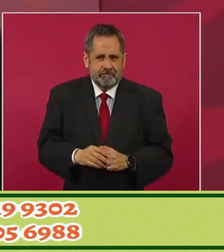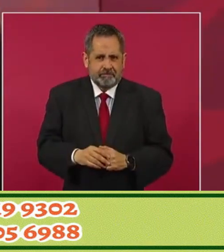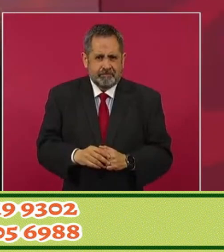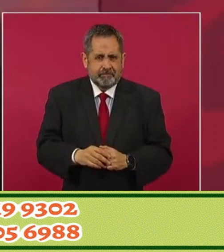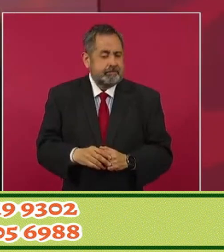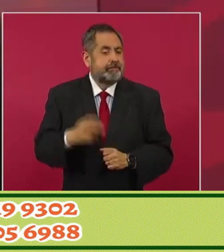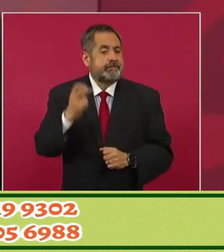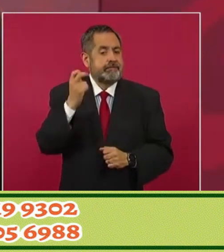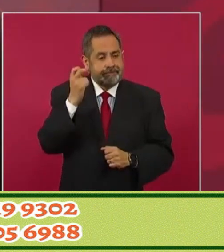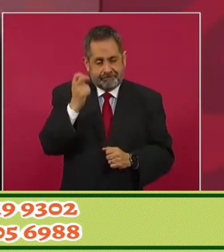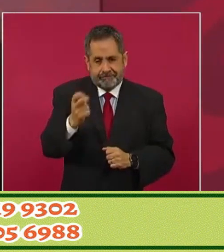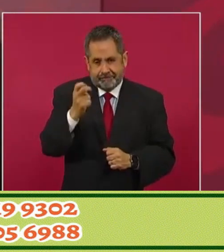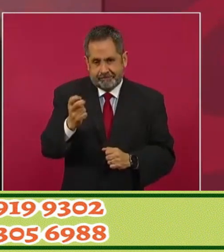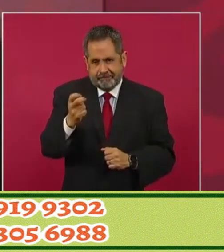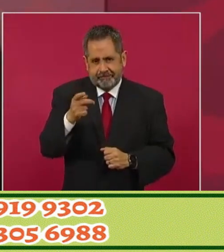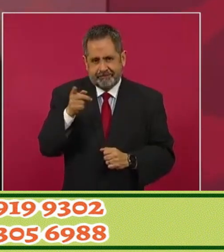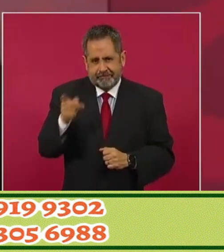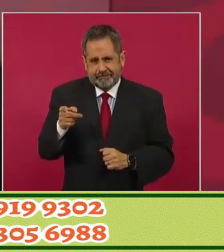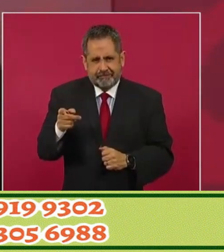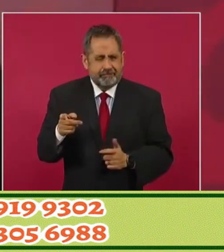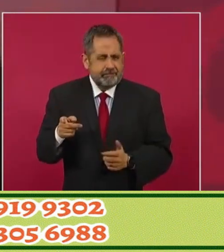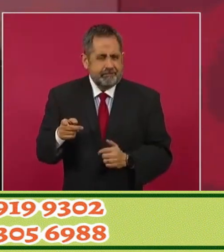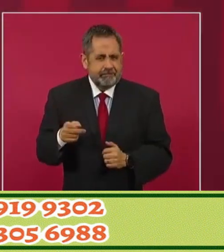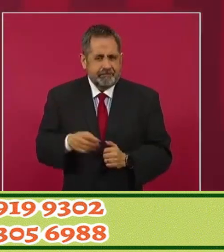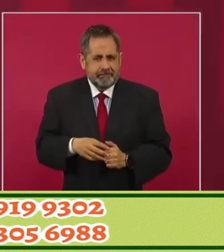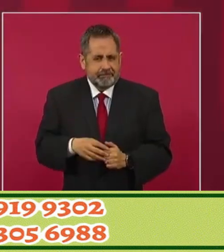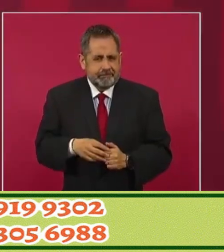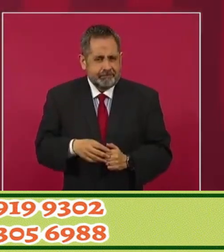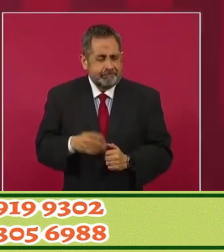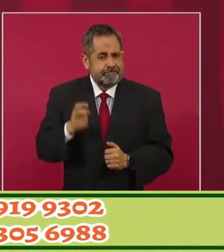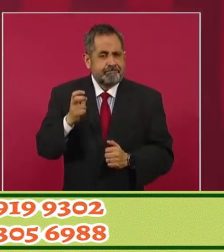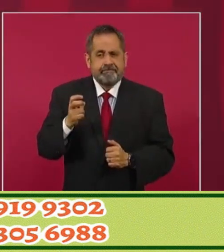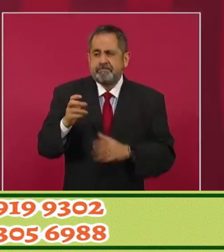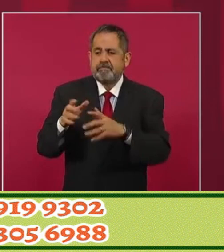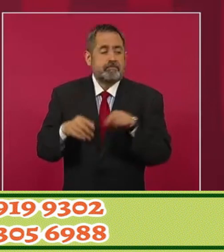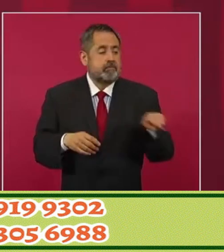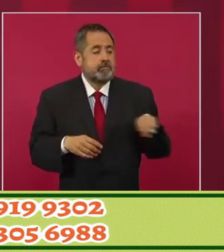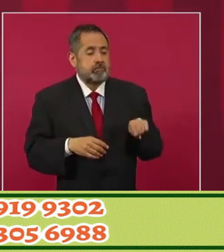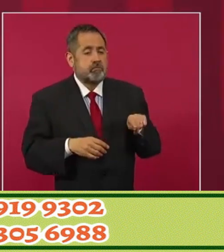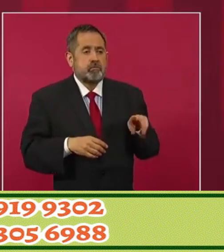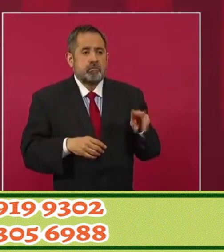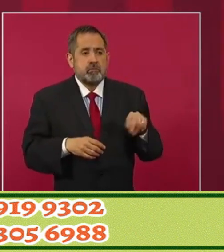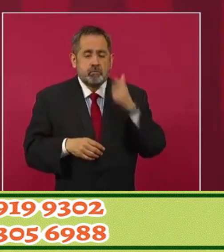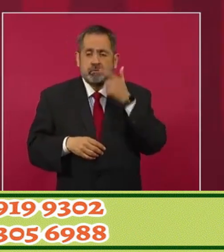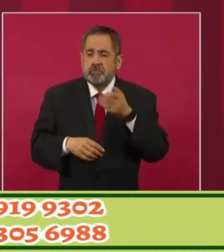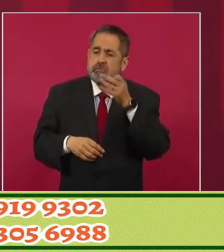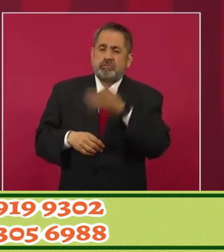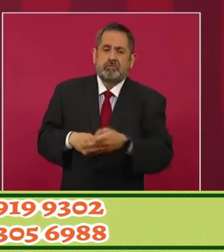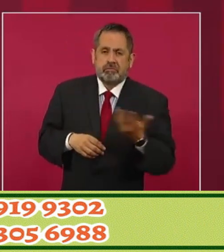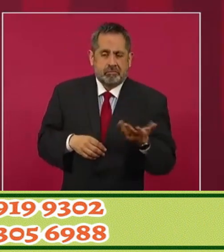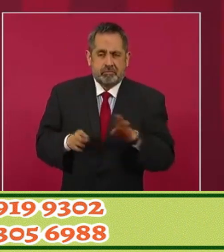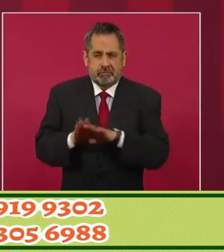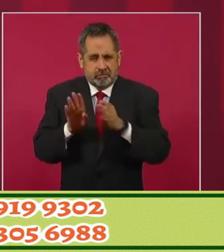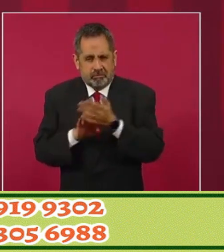lo que no quieren aceptar los intelectuales orgánicos, los que